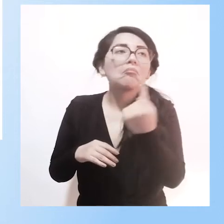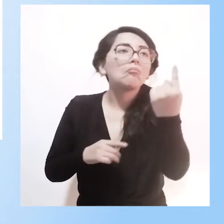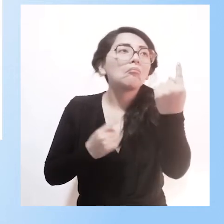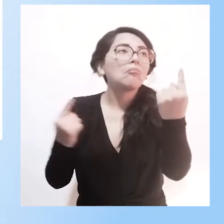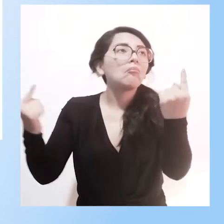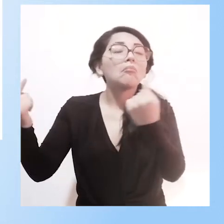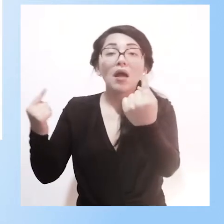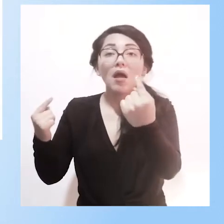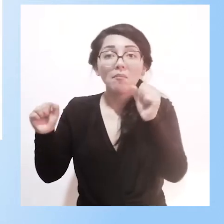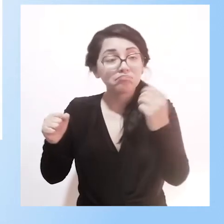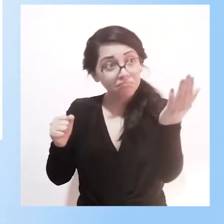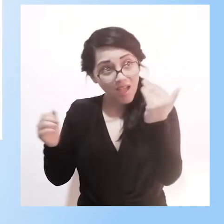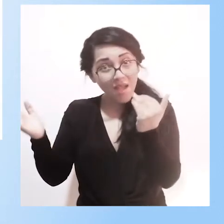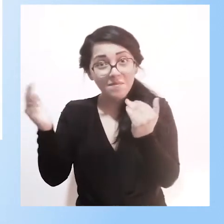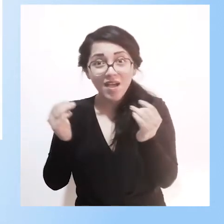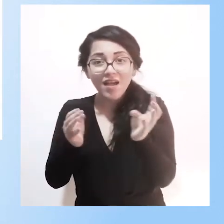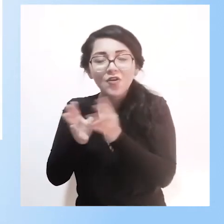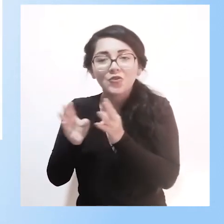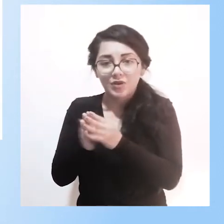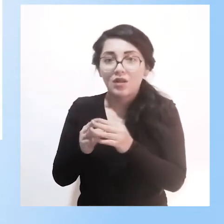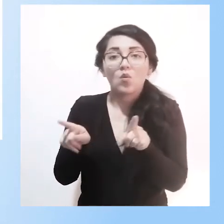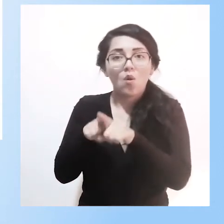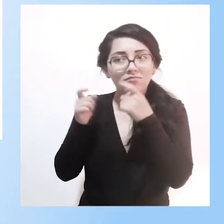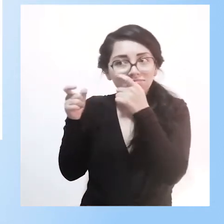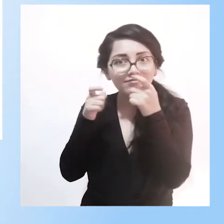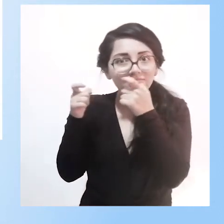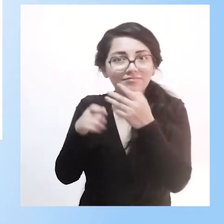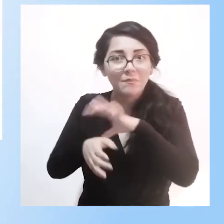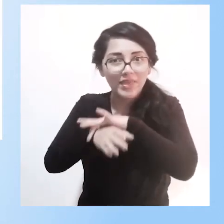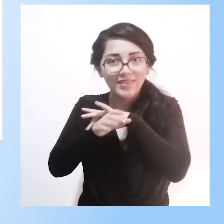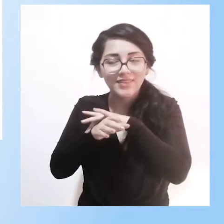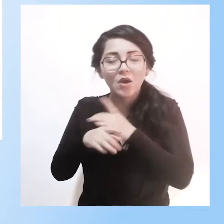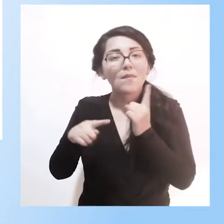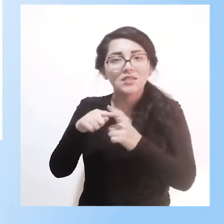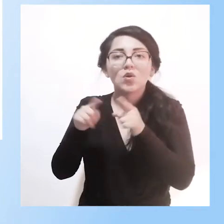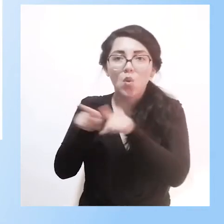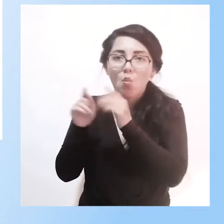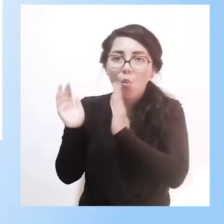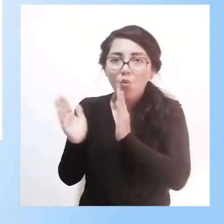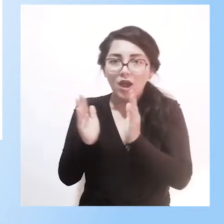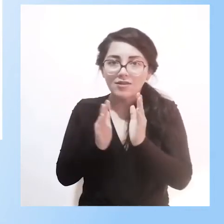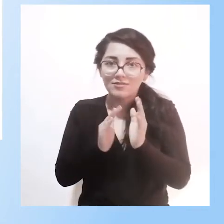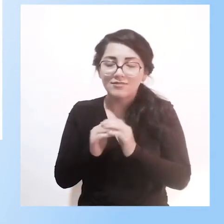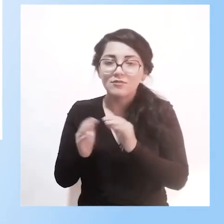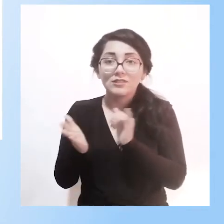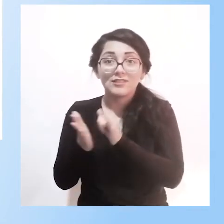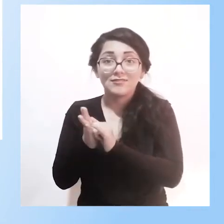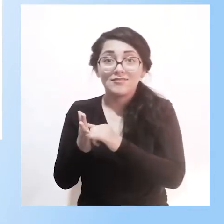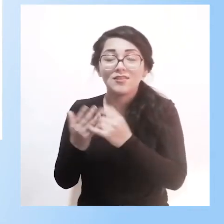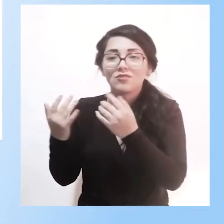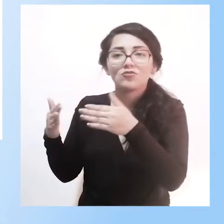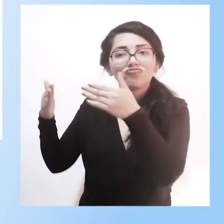controladamente desde el punto de vista médico y organizadamente. Pero esto también es una experiencia de